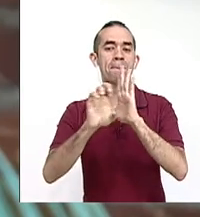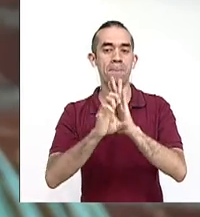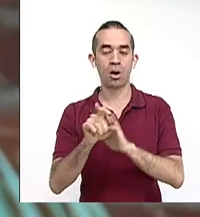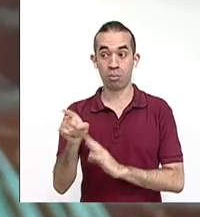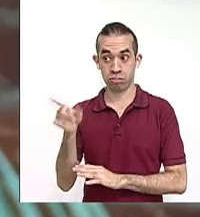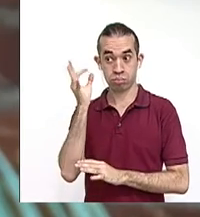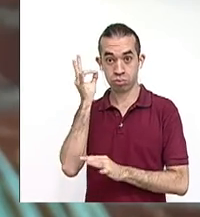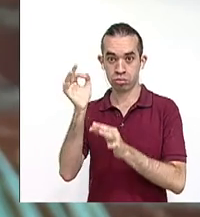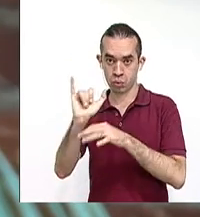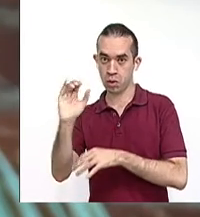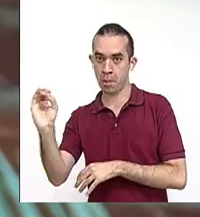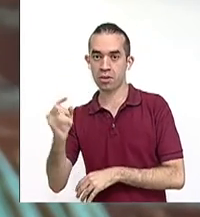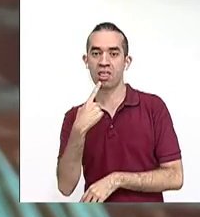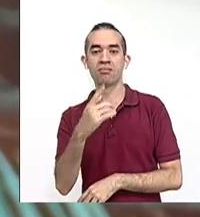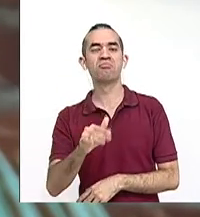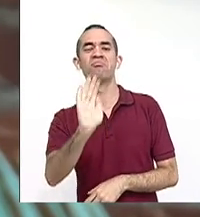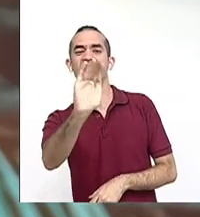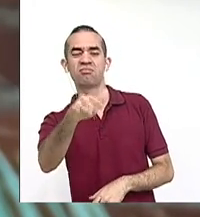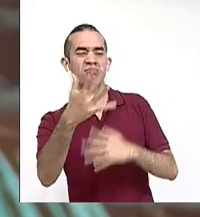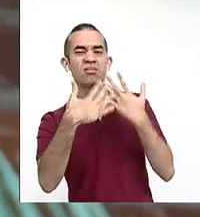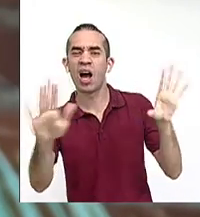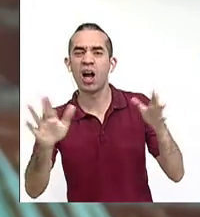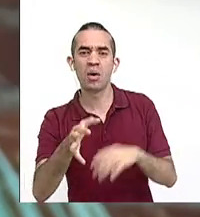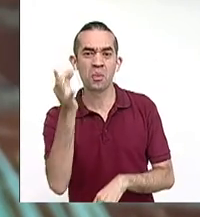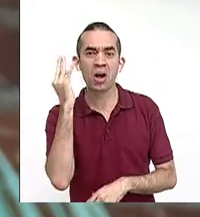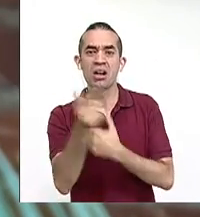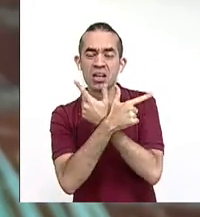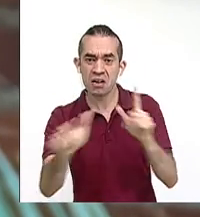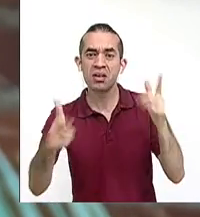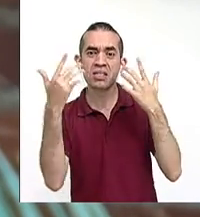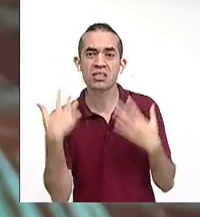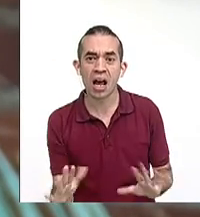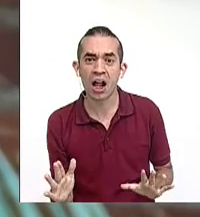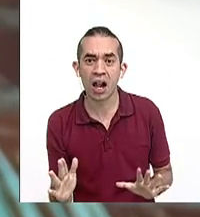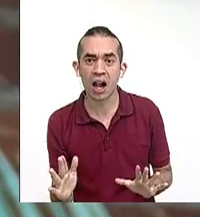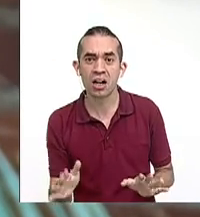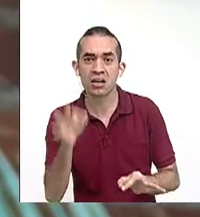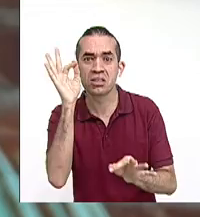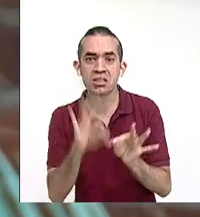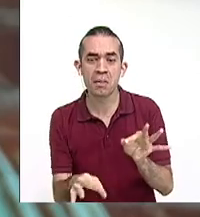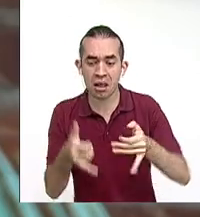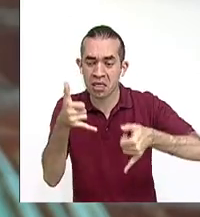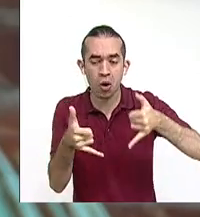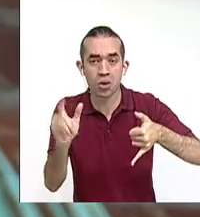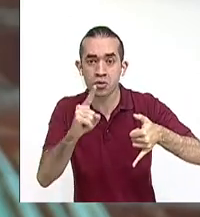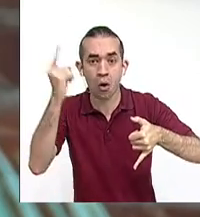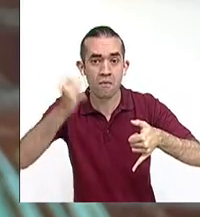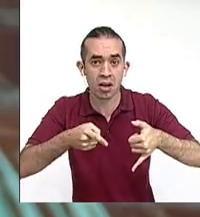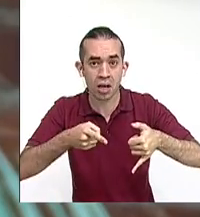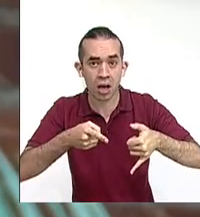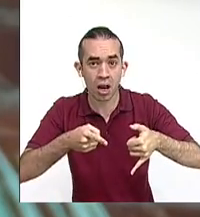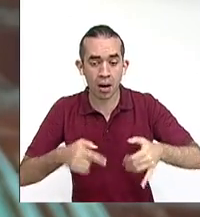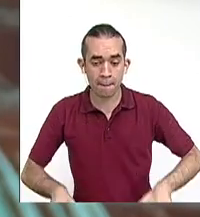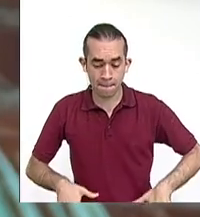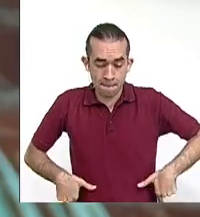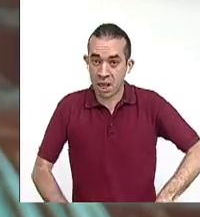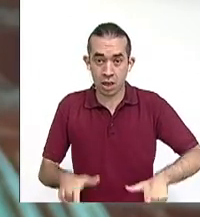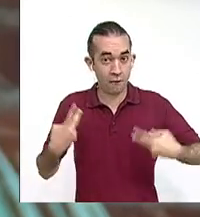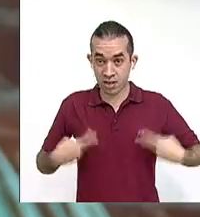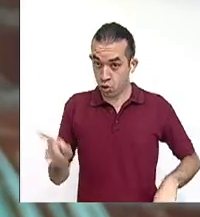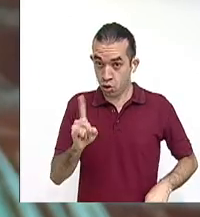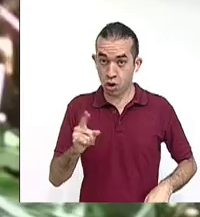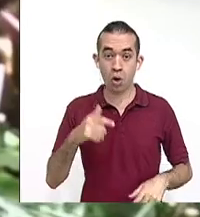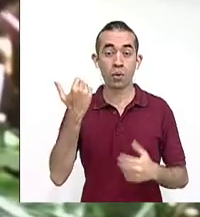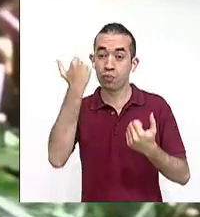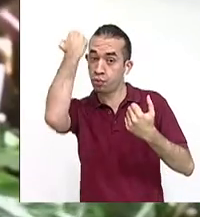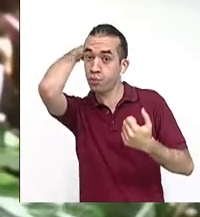de que la mujer deje de pensar que ha logrado su liberación por el hecho de llevar tacones bajos, pantalones y el